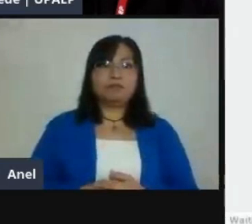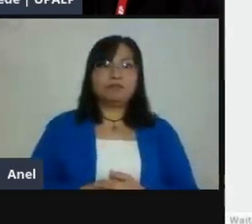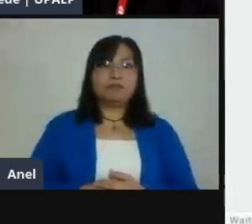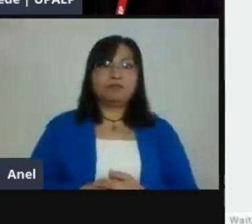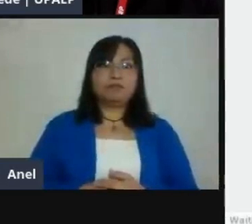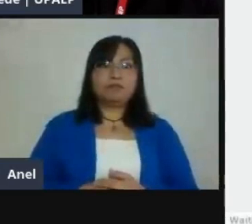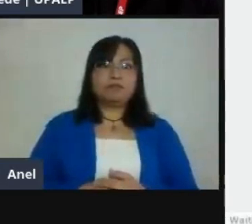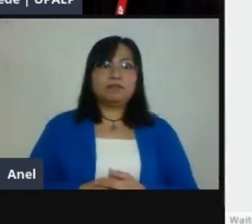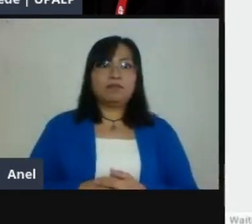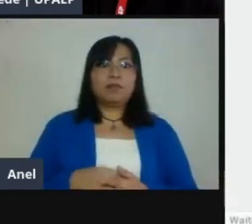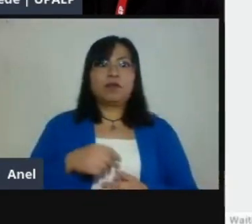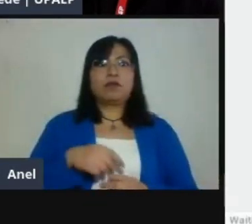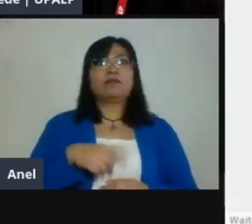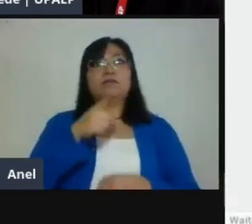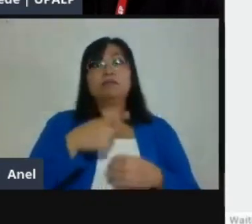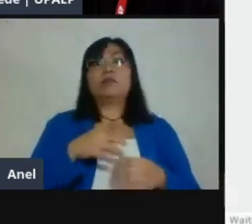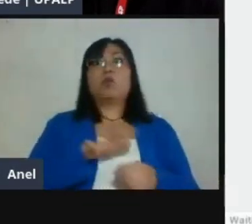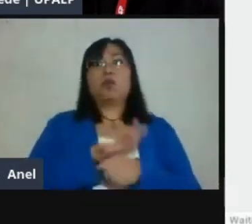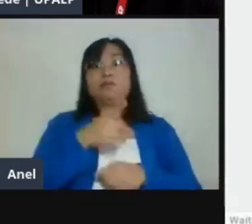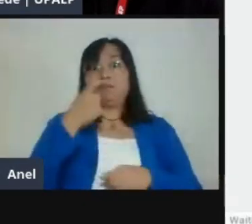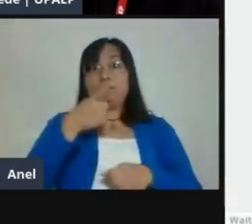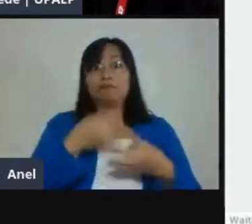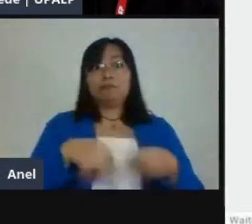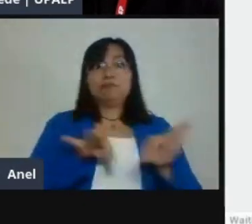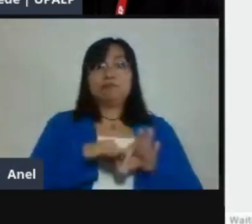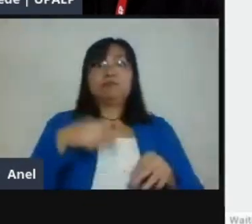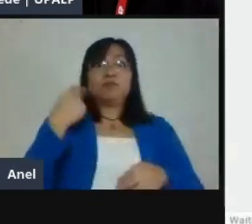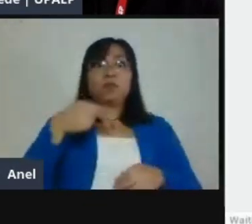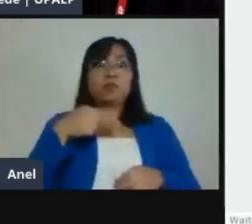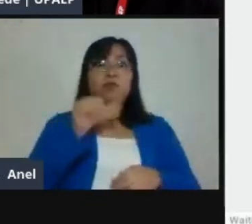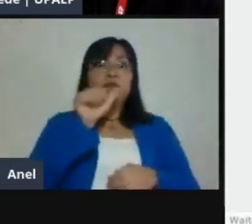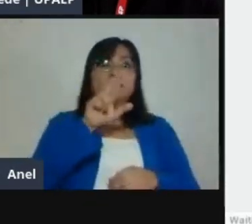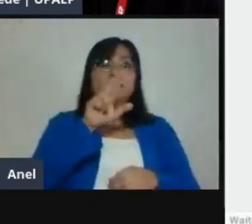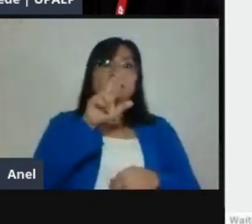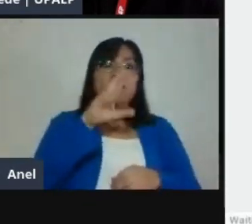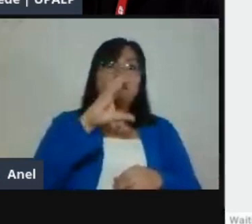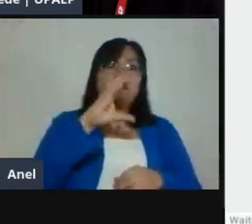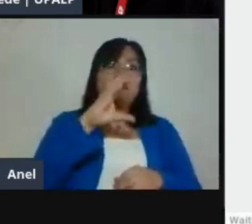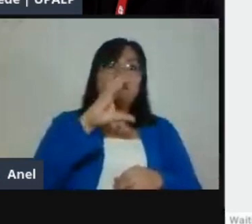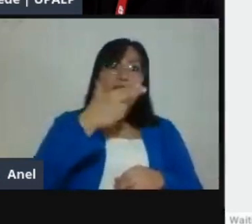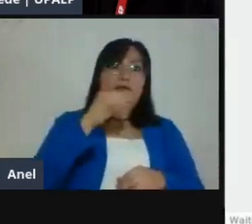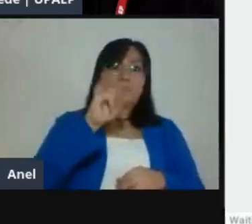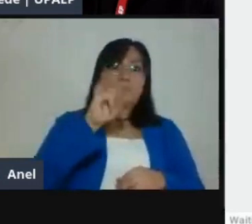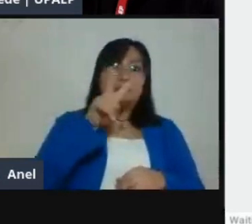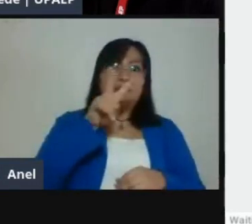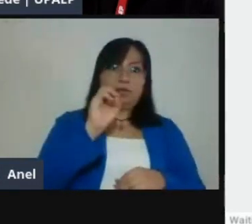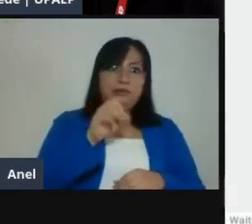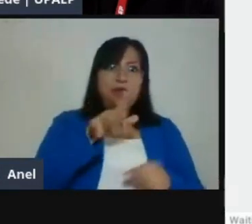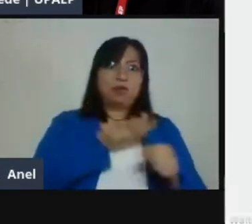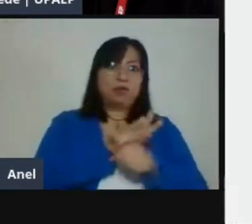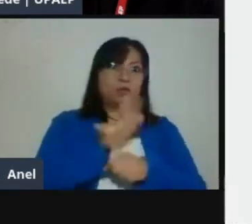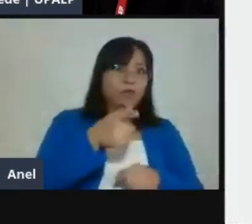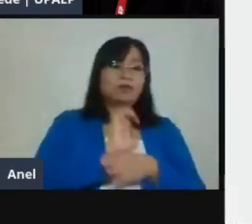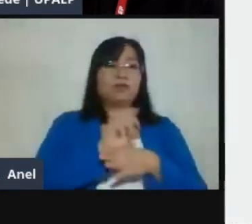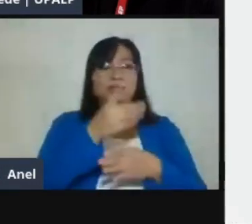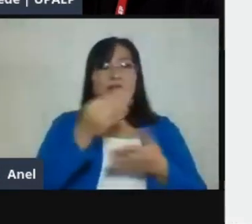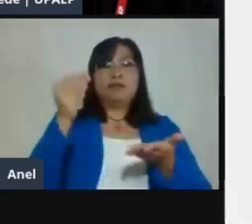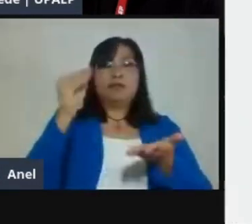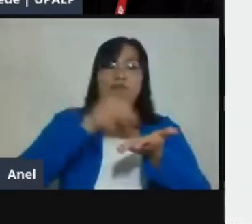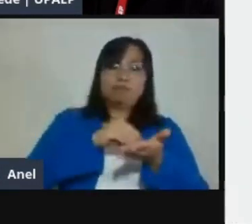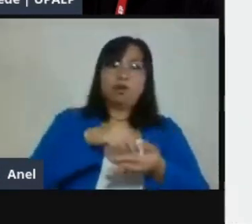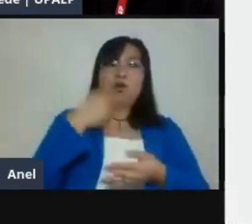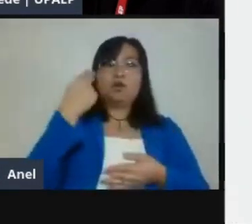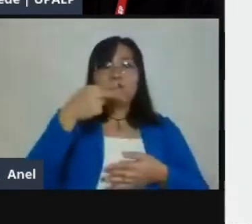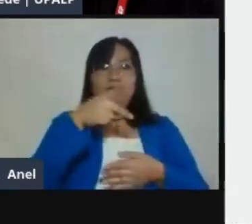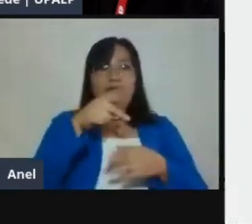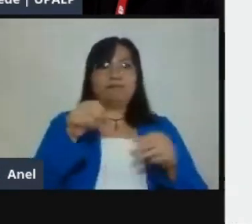del archivo, pues, lo que yo te sugiero es que pongas el nombre de tu salón y a lo mejor de tu materia, ¿no? O tu nombre, si